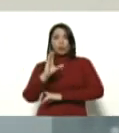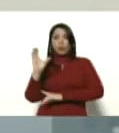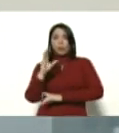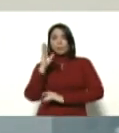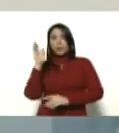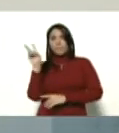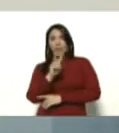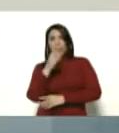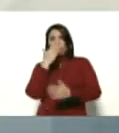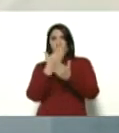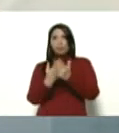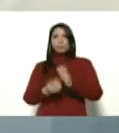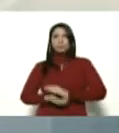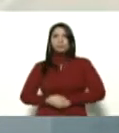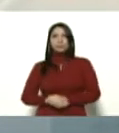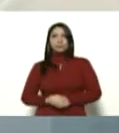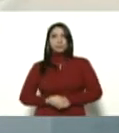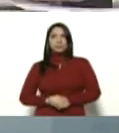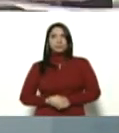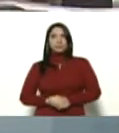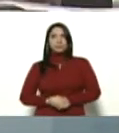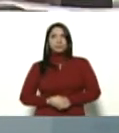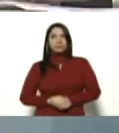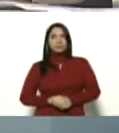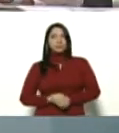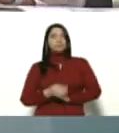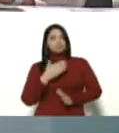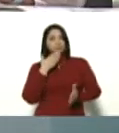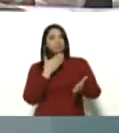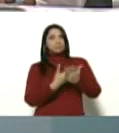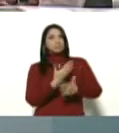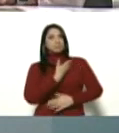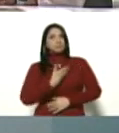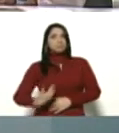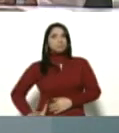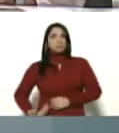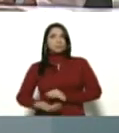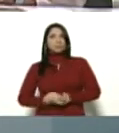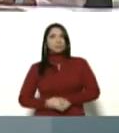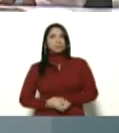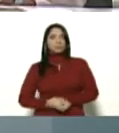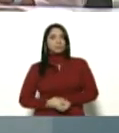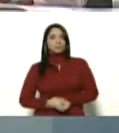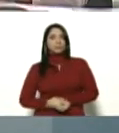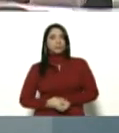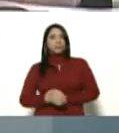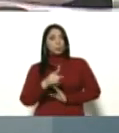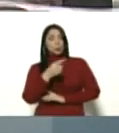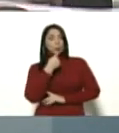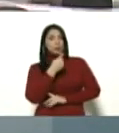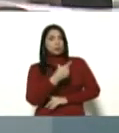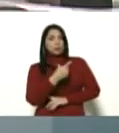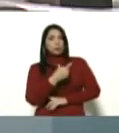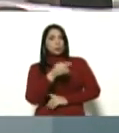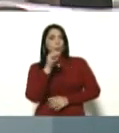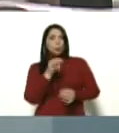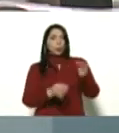actualizada. Adelante. Así es, Presidente, a ocasión de lo que usted está diciendo, justamente,